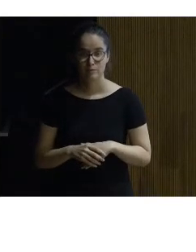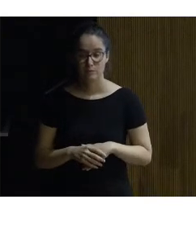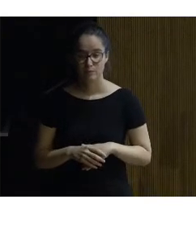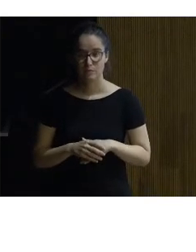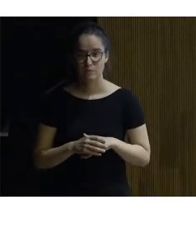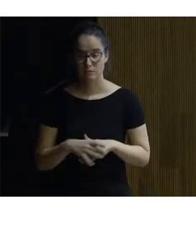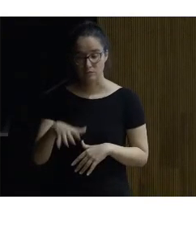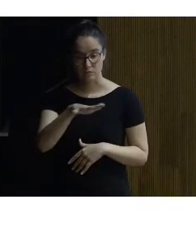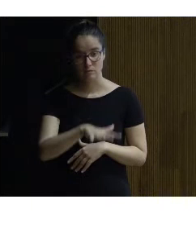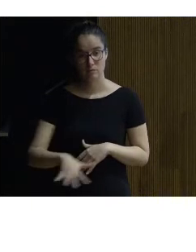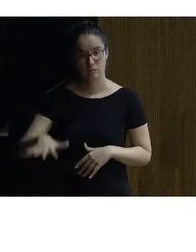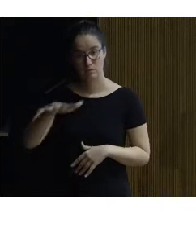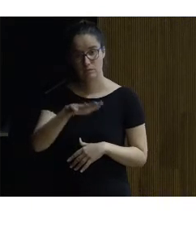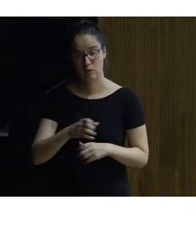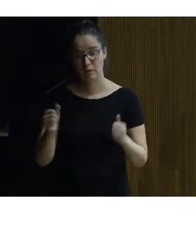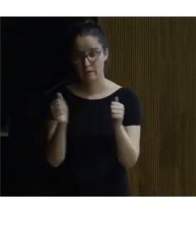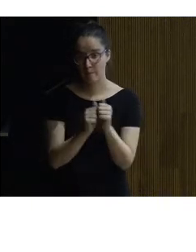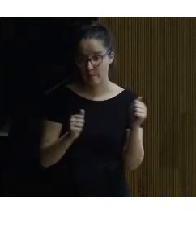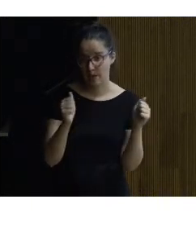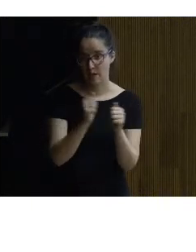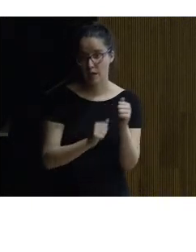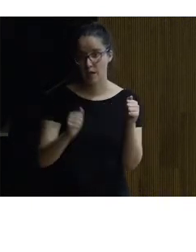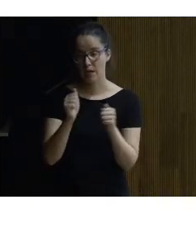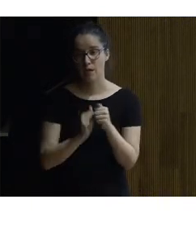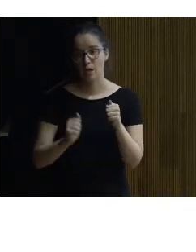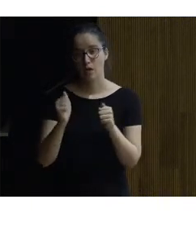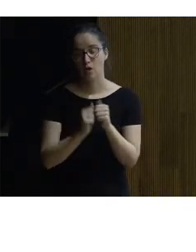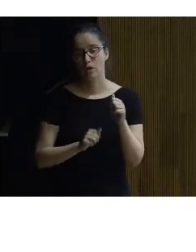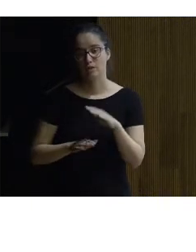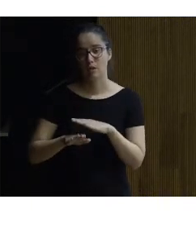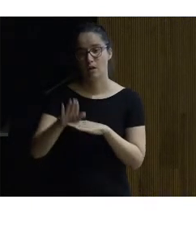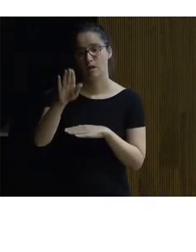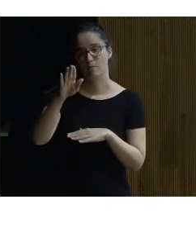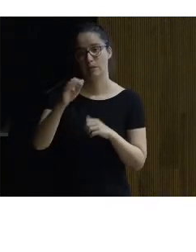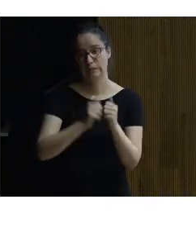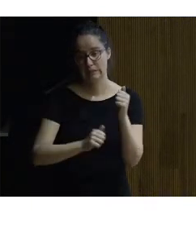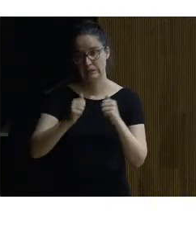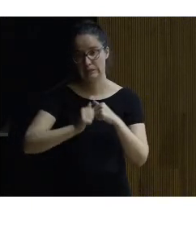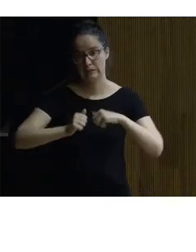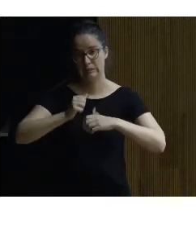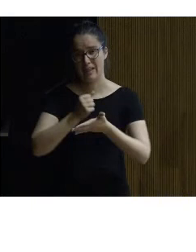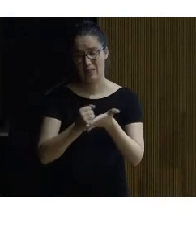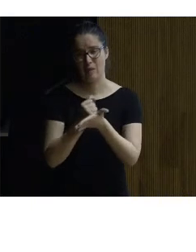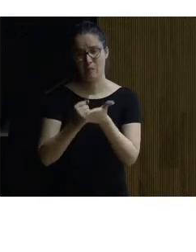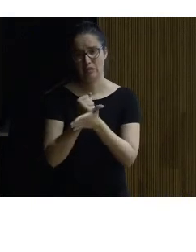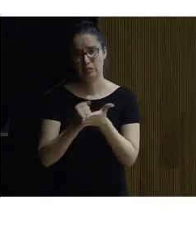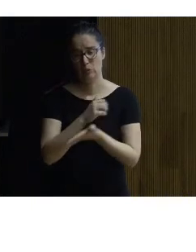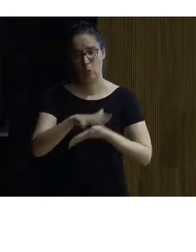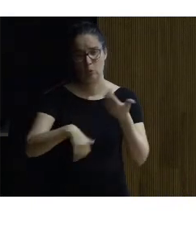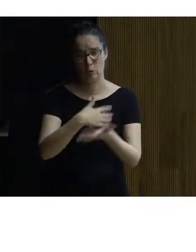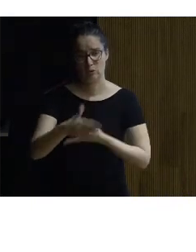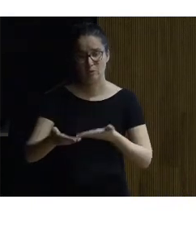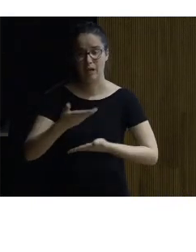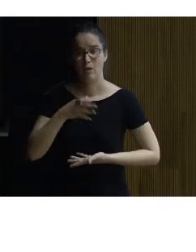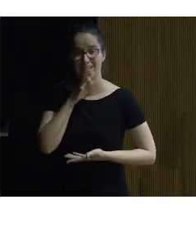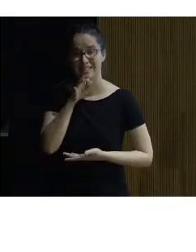esta zona pues no se ha hecho de piedra se ha hecho con estas rampas de mortero porque se identifique claramente lo que es un añadido en